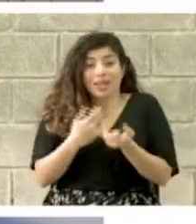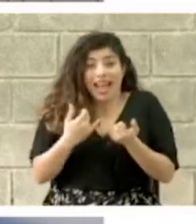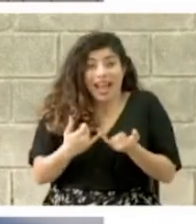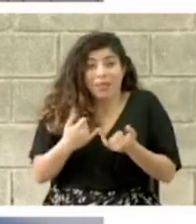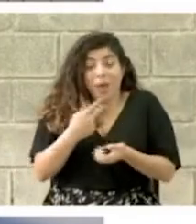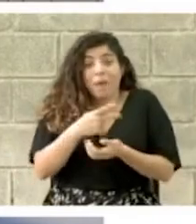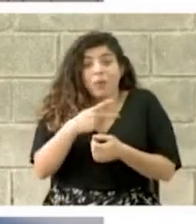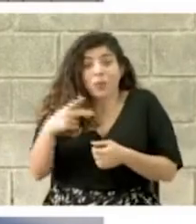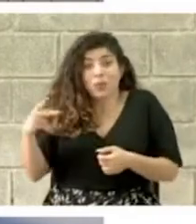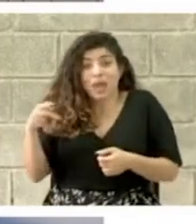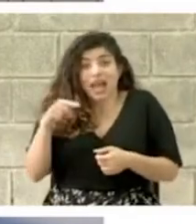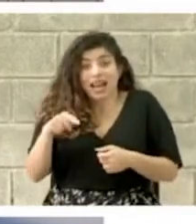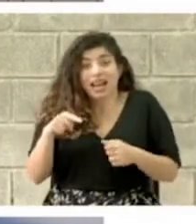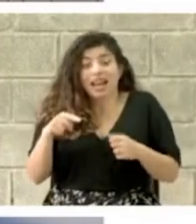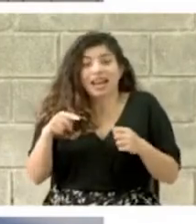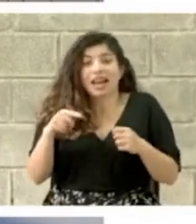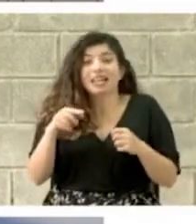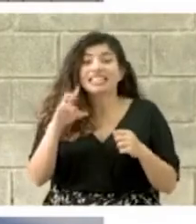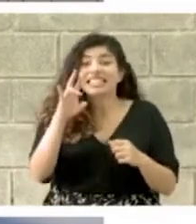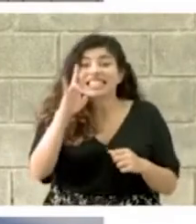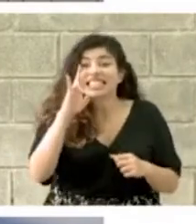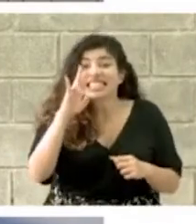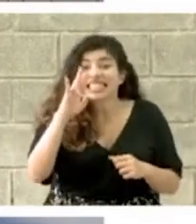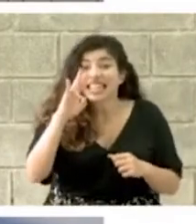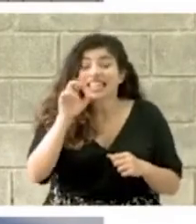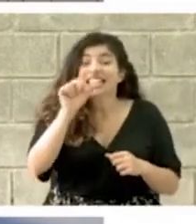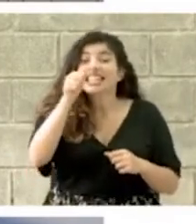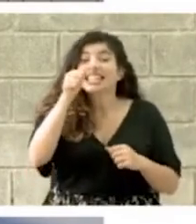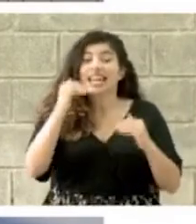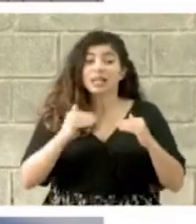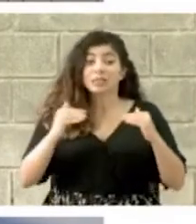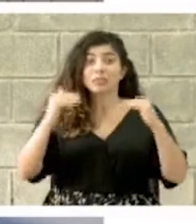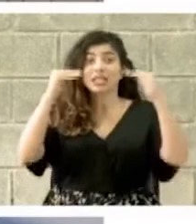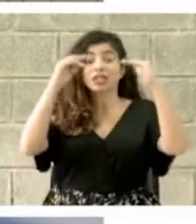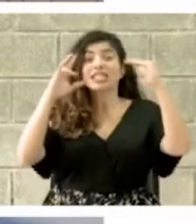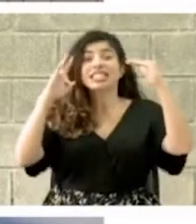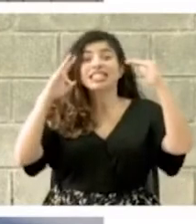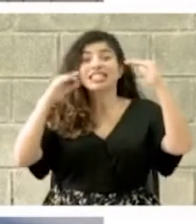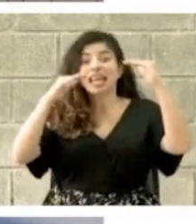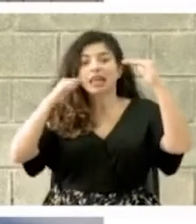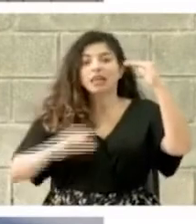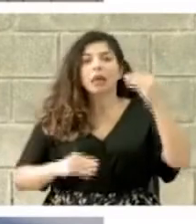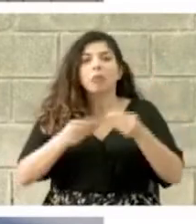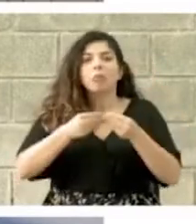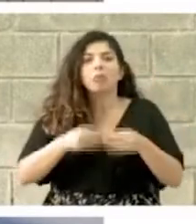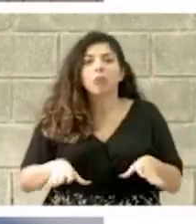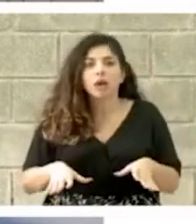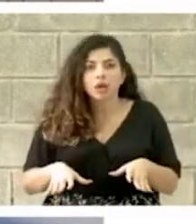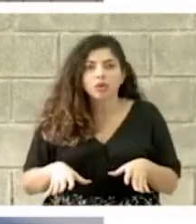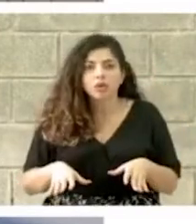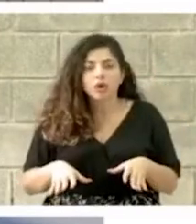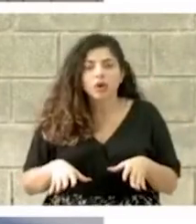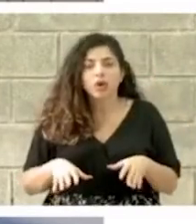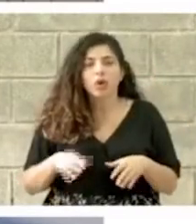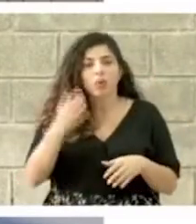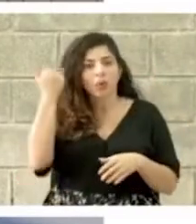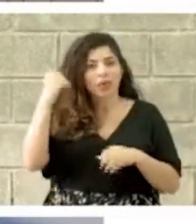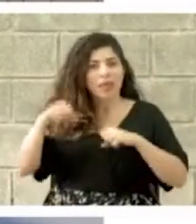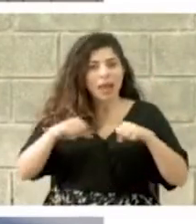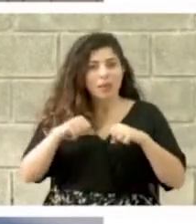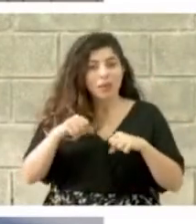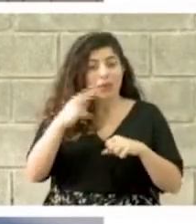de Punta Arenas sin siete de sus diez pisos. Lo que vemos aquí es una imagen